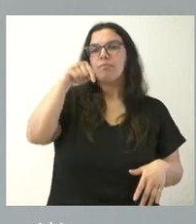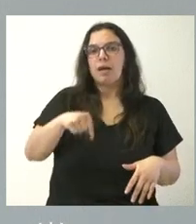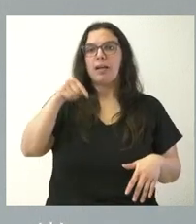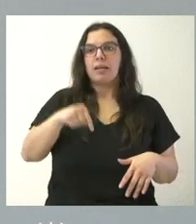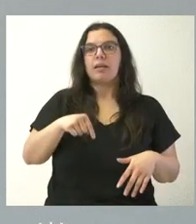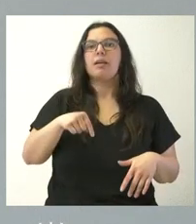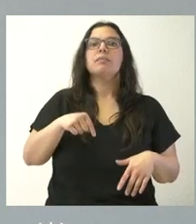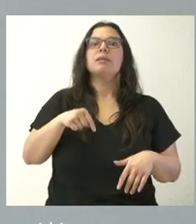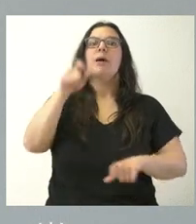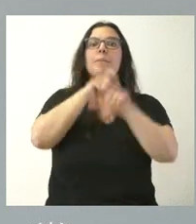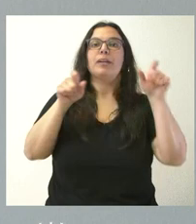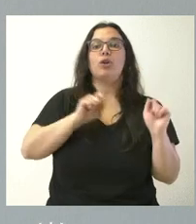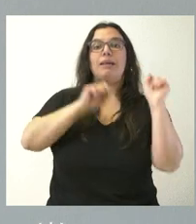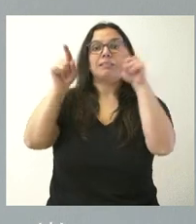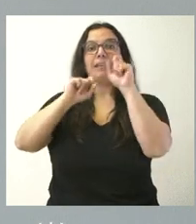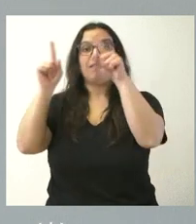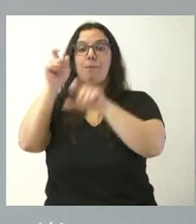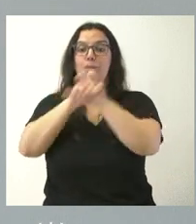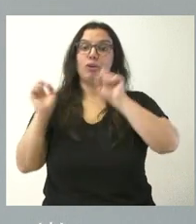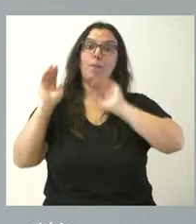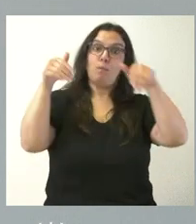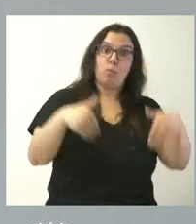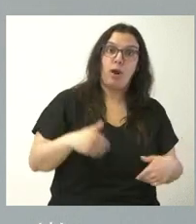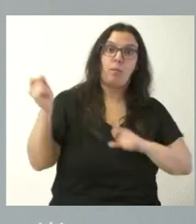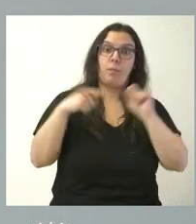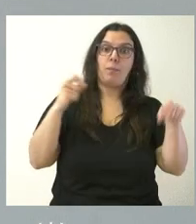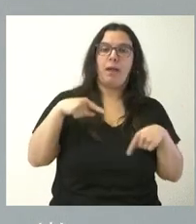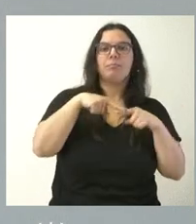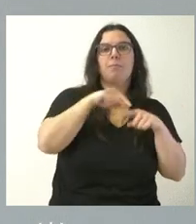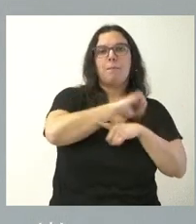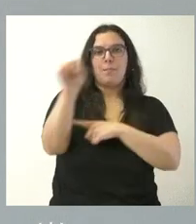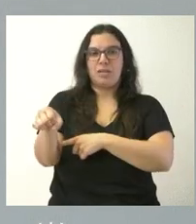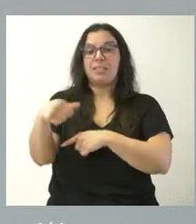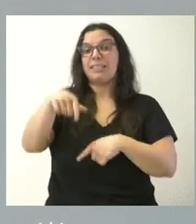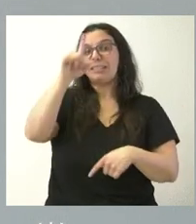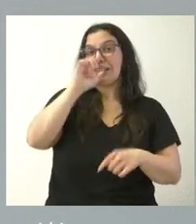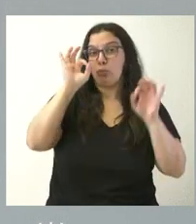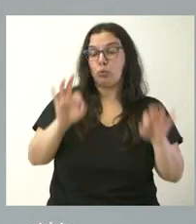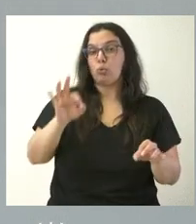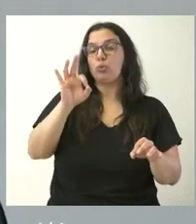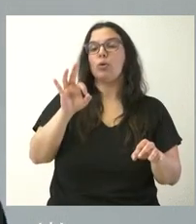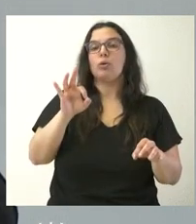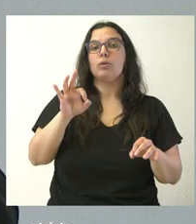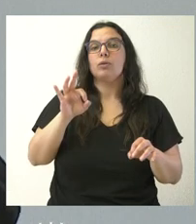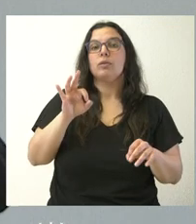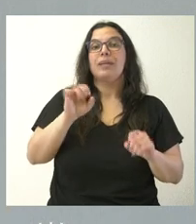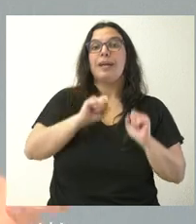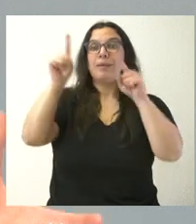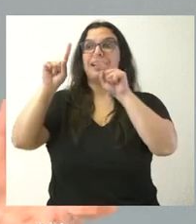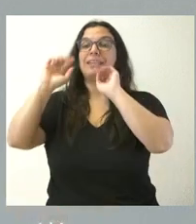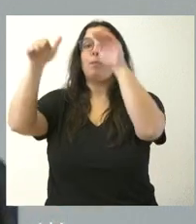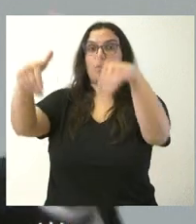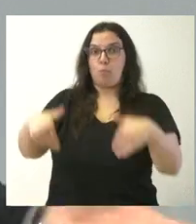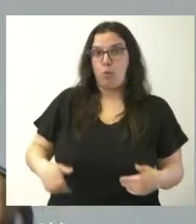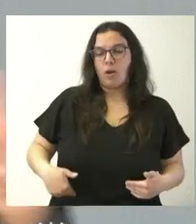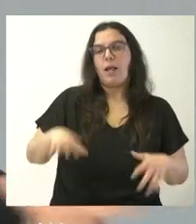migratorio positivo con el exterior. Es más, la gente que viene a Castilla y León de la que se va, en concreto en este año, de los emigrantes retornados, a los que hay que